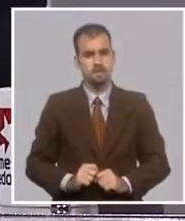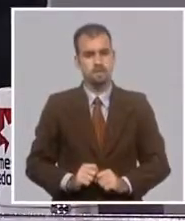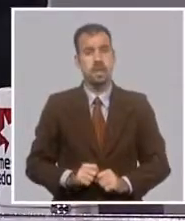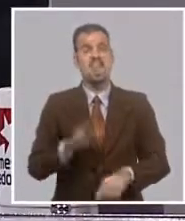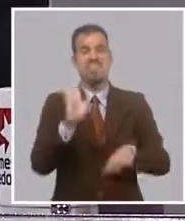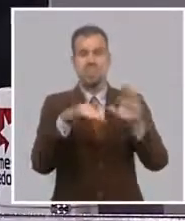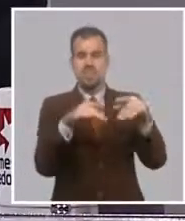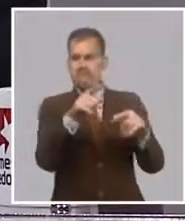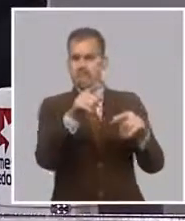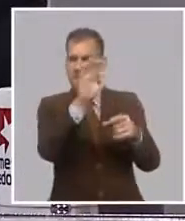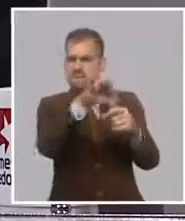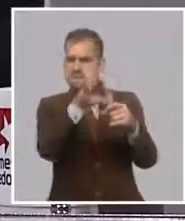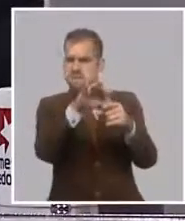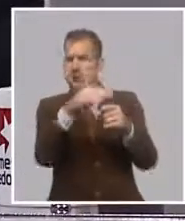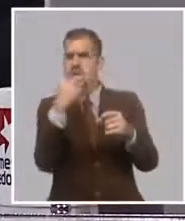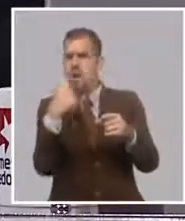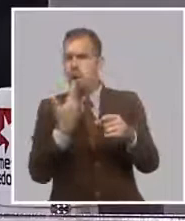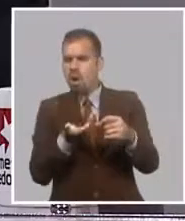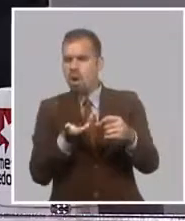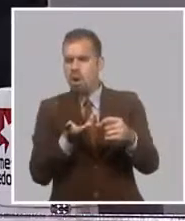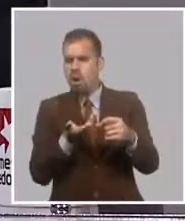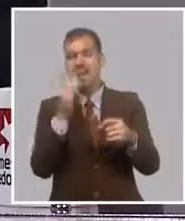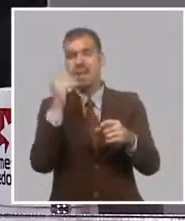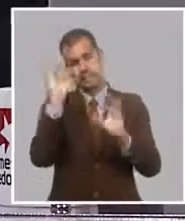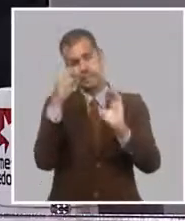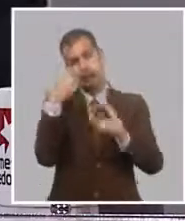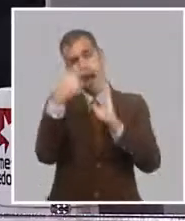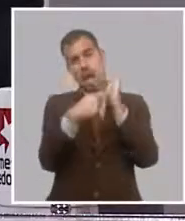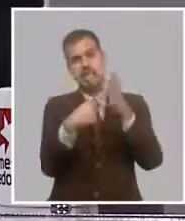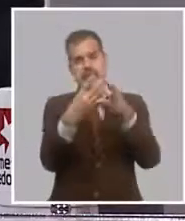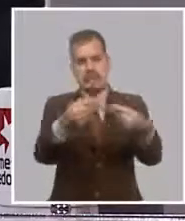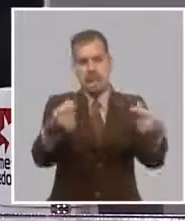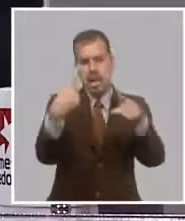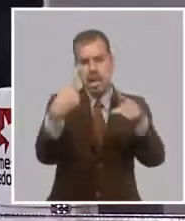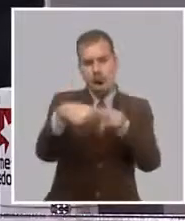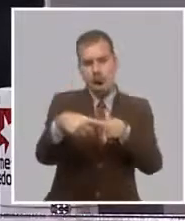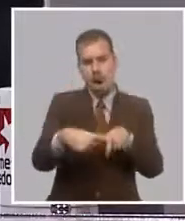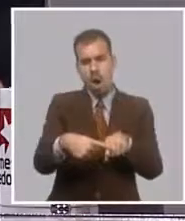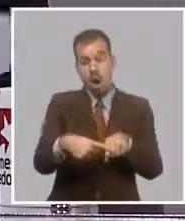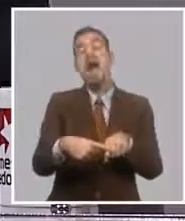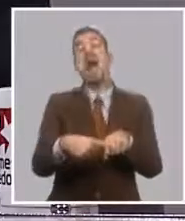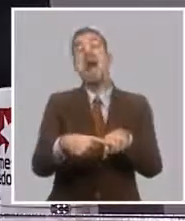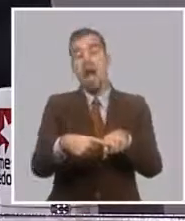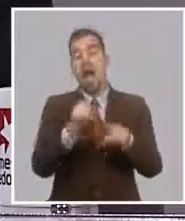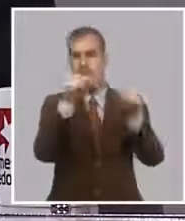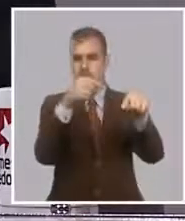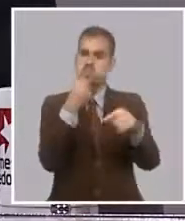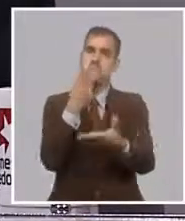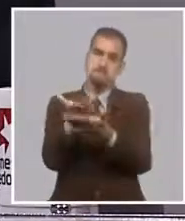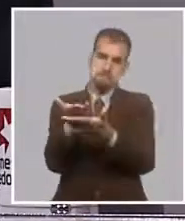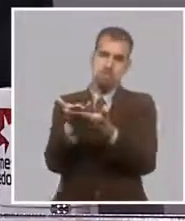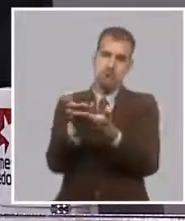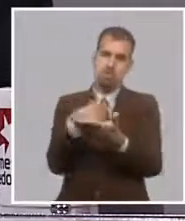producto que sea y las características de los lugares, tomar en consideración la exoneración de las garantías o pedir